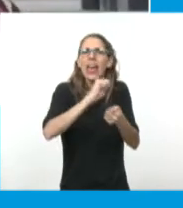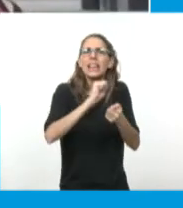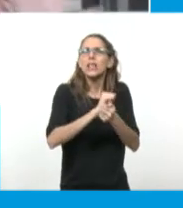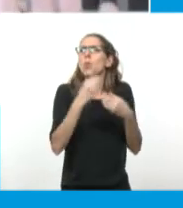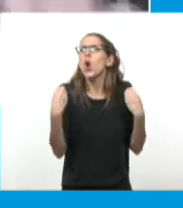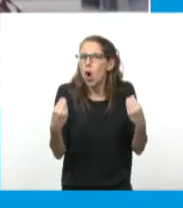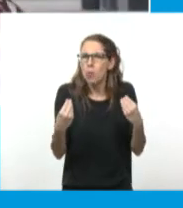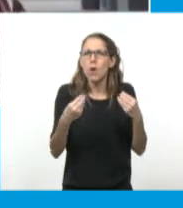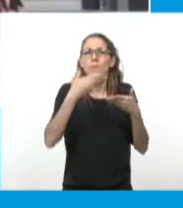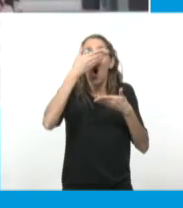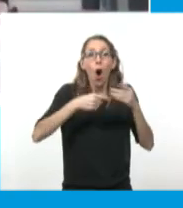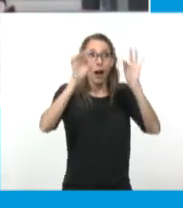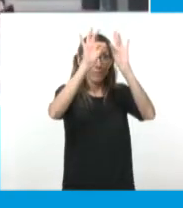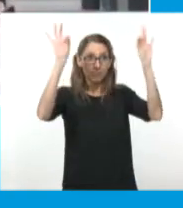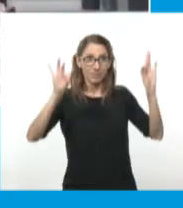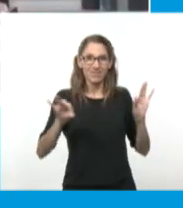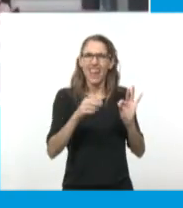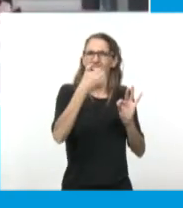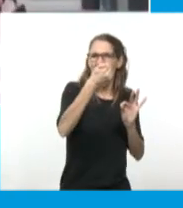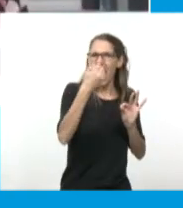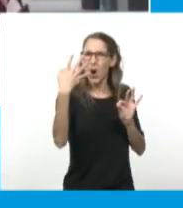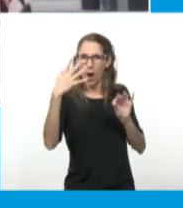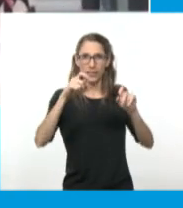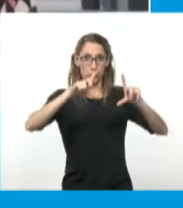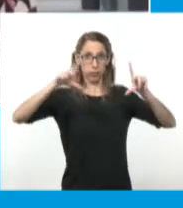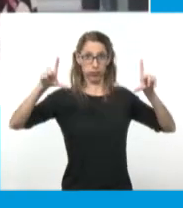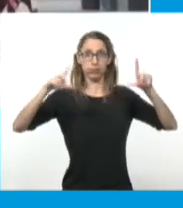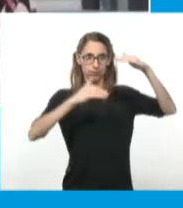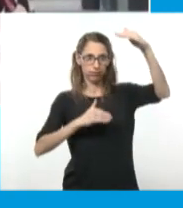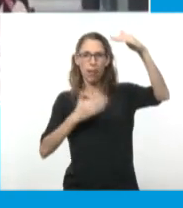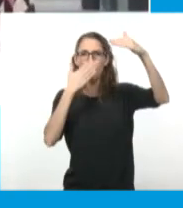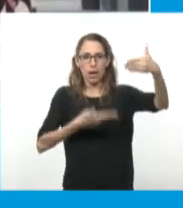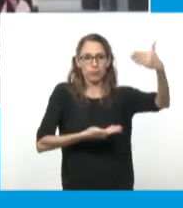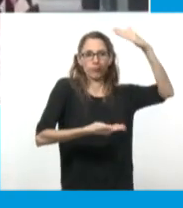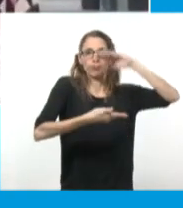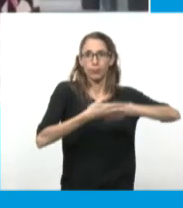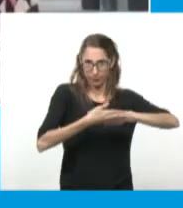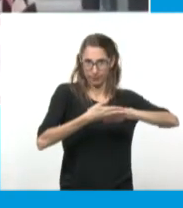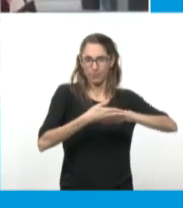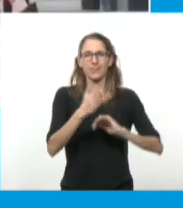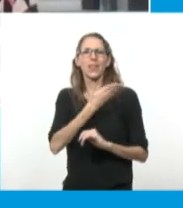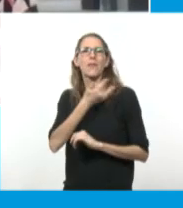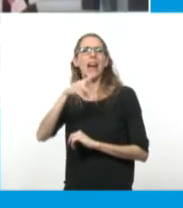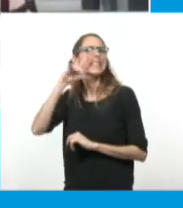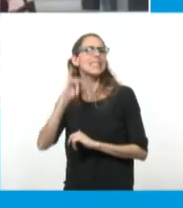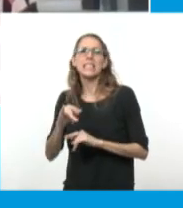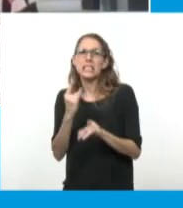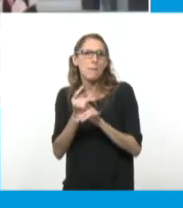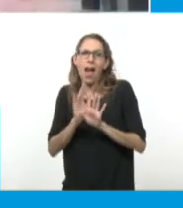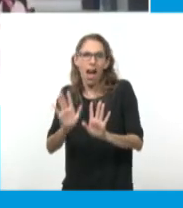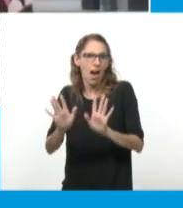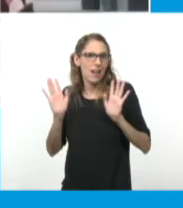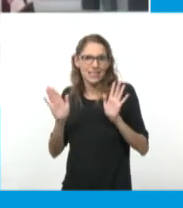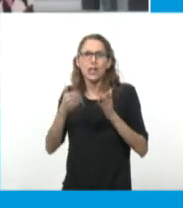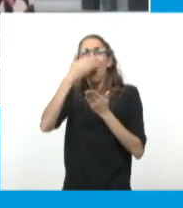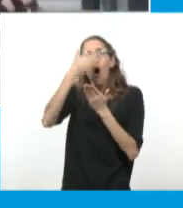a cuatro, que uno la puede doblar a la mitad, el fanzine clásico es así, o es una hoja fotocopiada, frente y